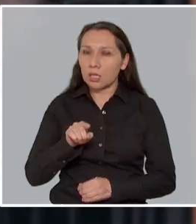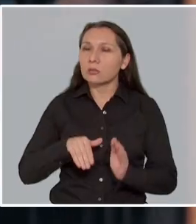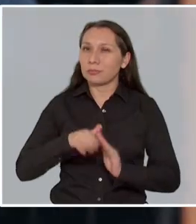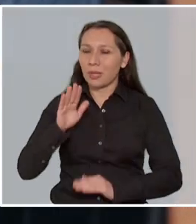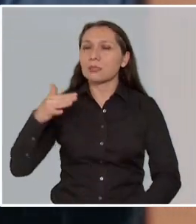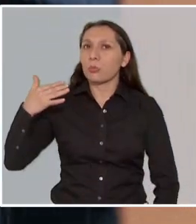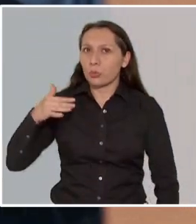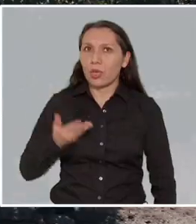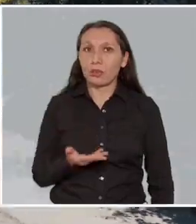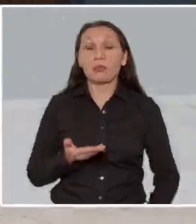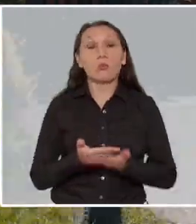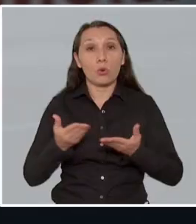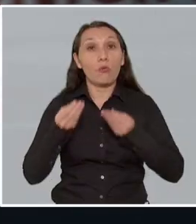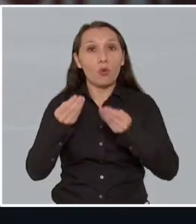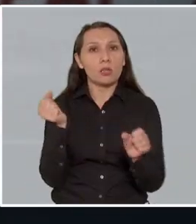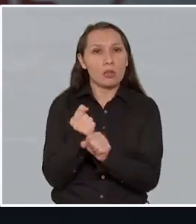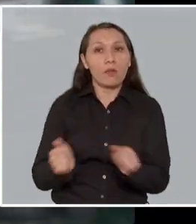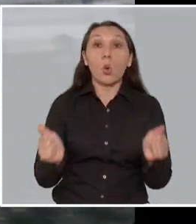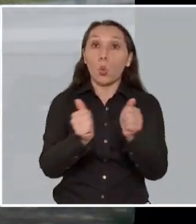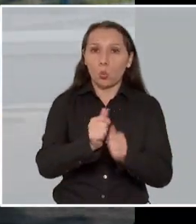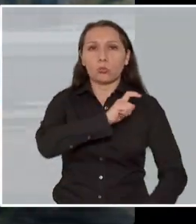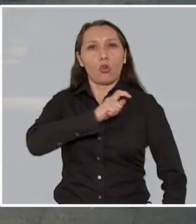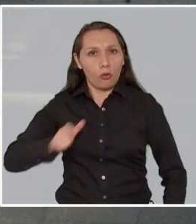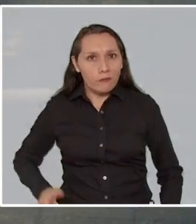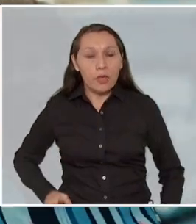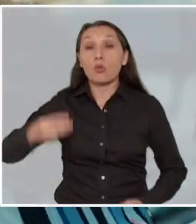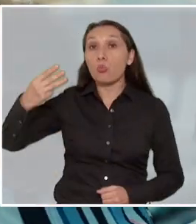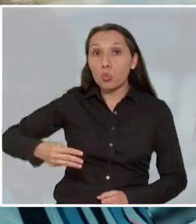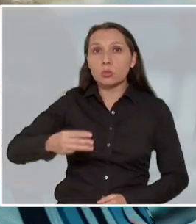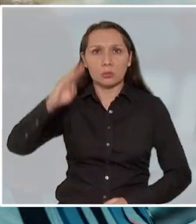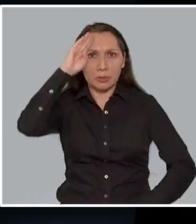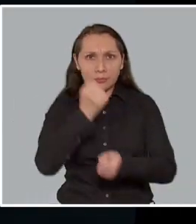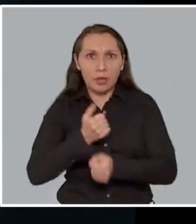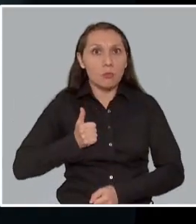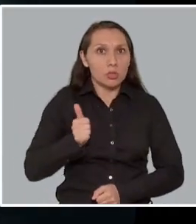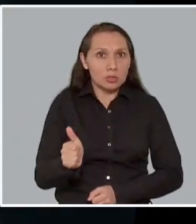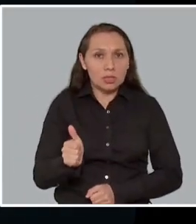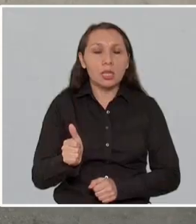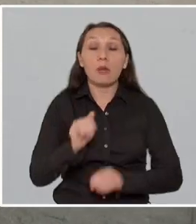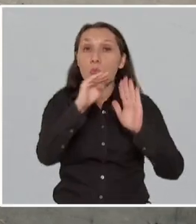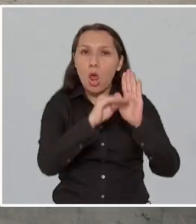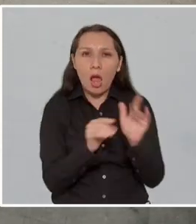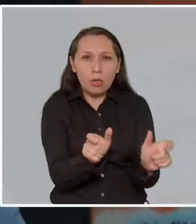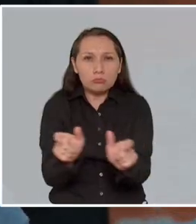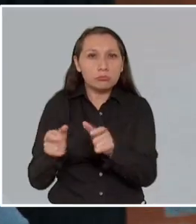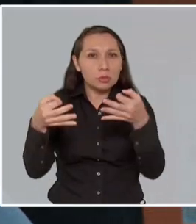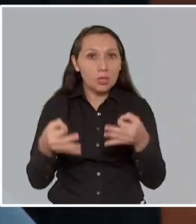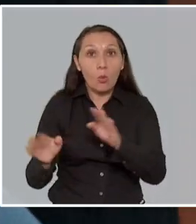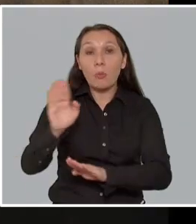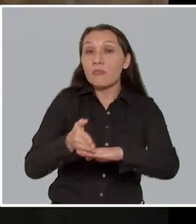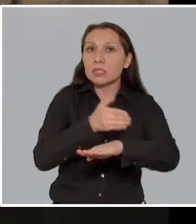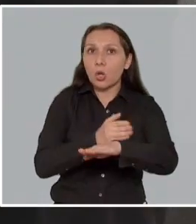Que es lo más importante. Por eso es bueno que trabajen juntos el gobierno, los municipios y policía. Con programas de